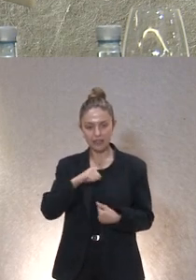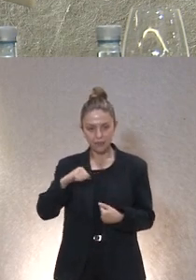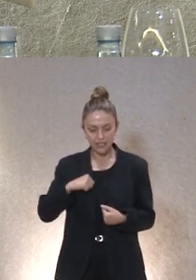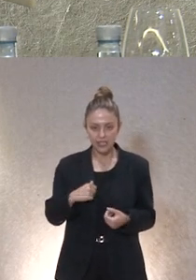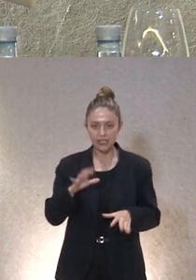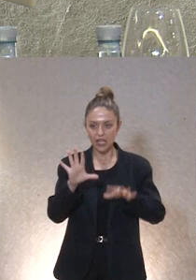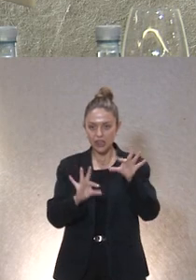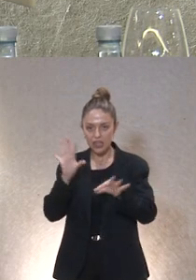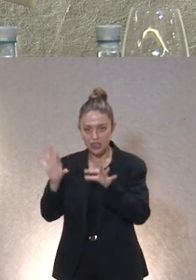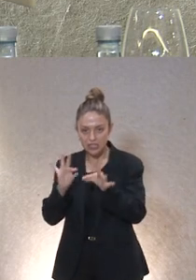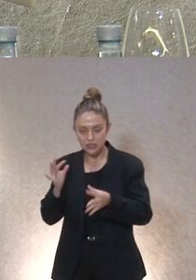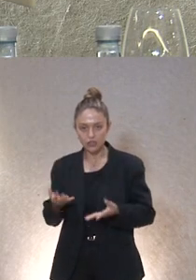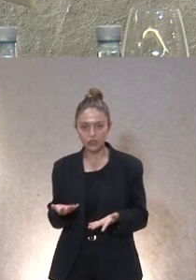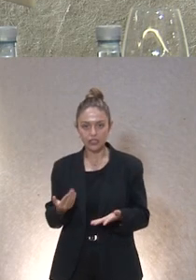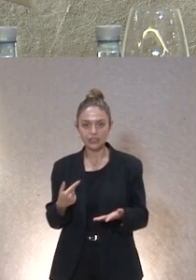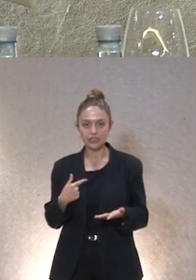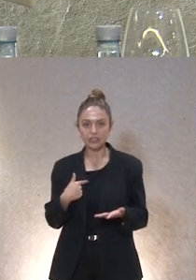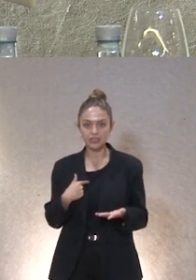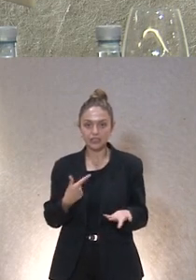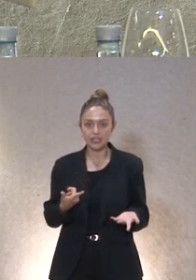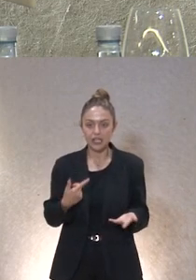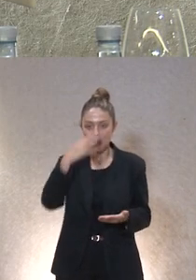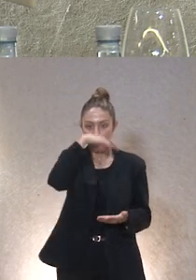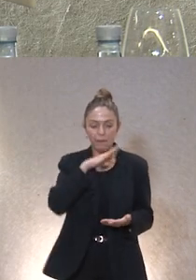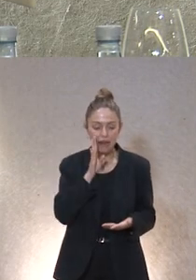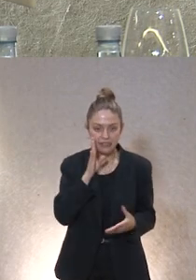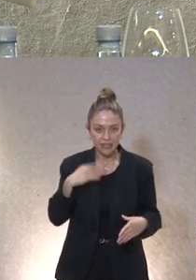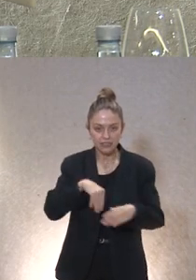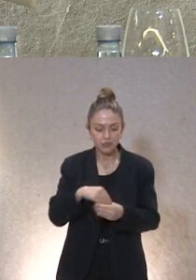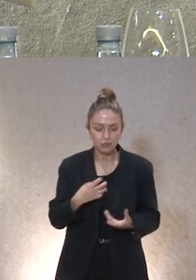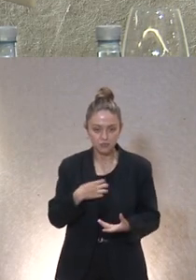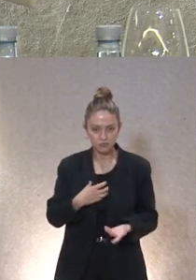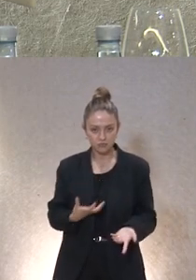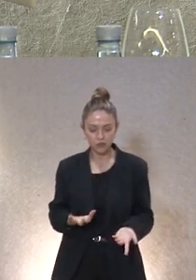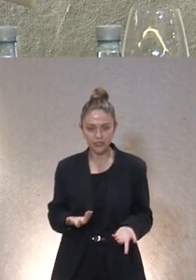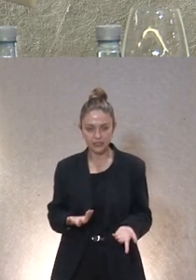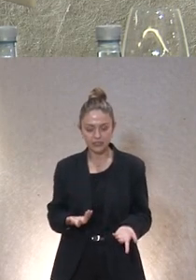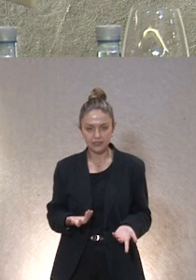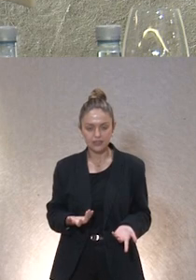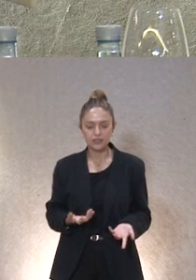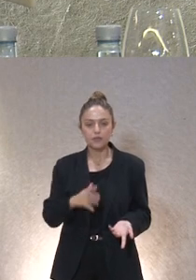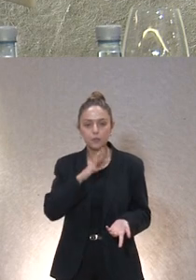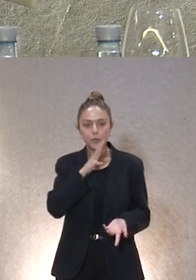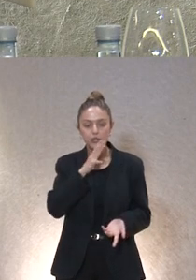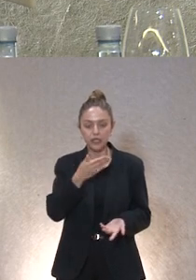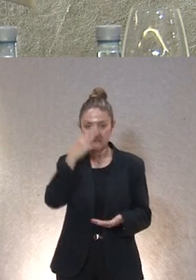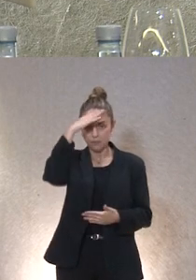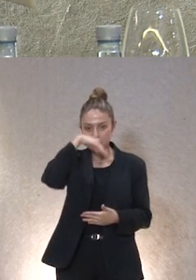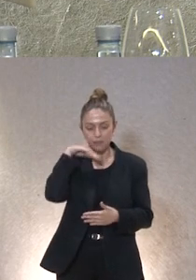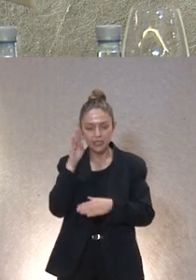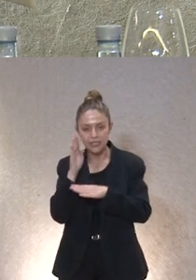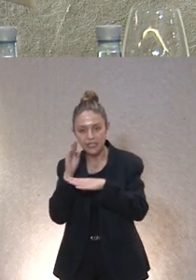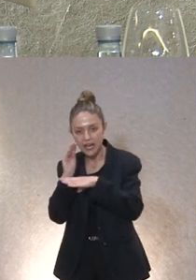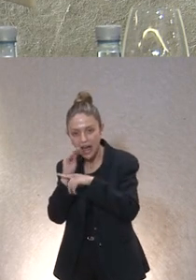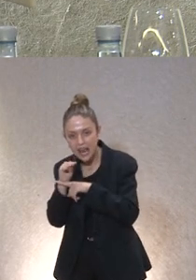decisiones lo que no puedes aplicar es el pin parental en ningún lugar no cabe en ningún lugar porque esto en el paternalismo